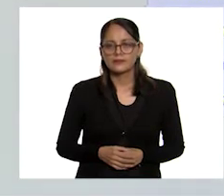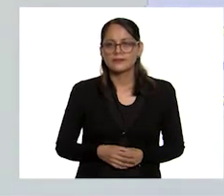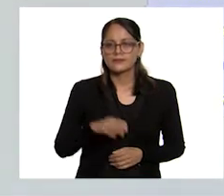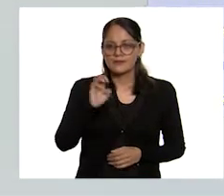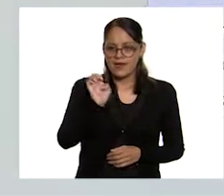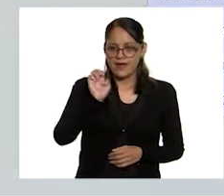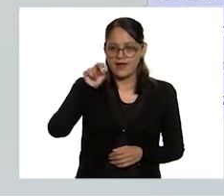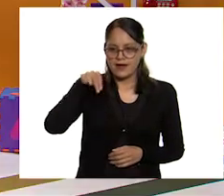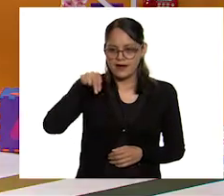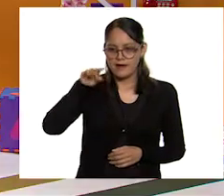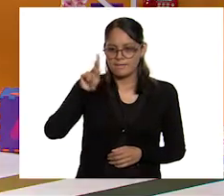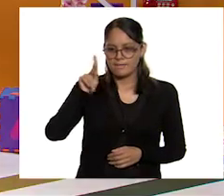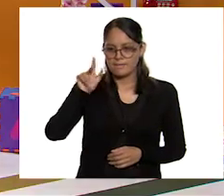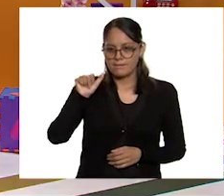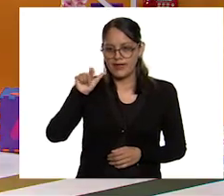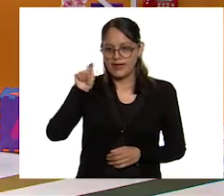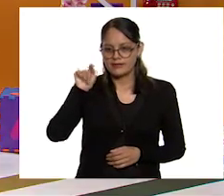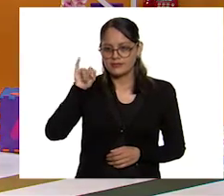Empaticos